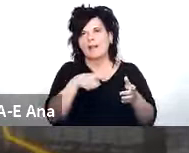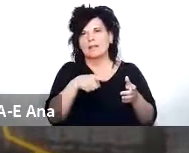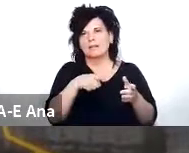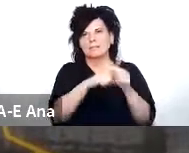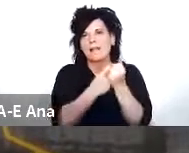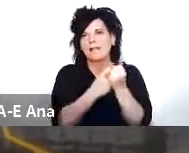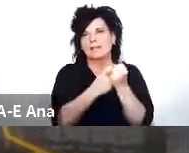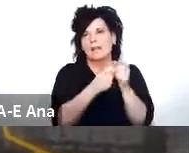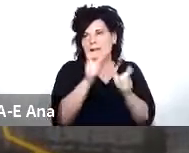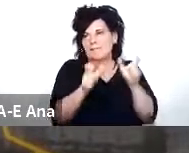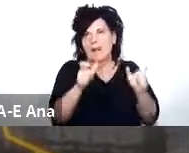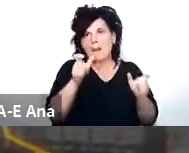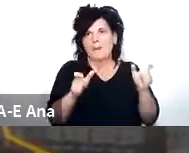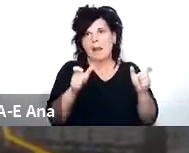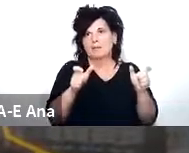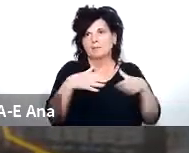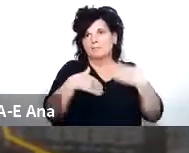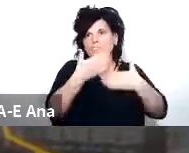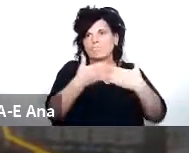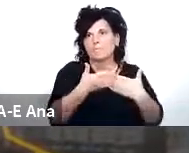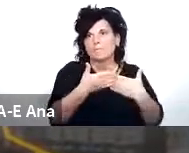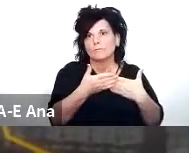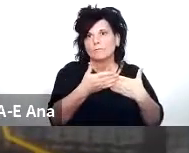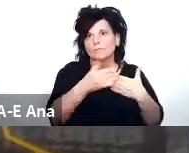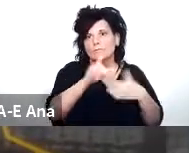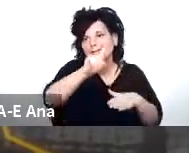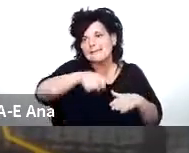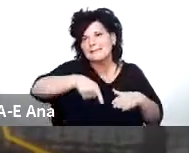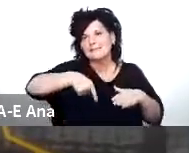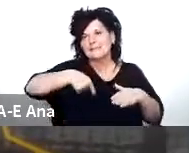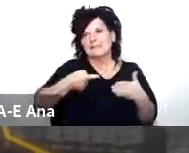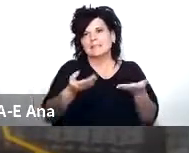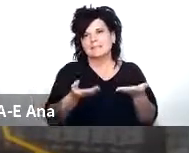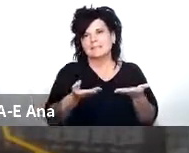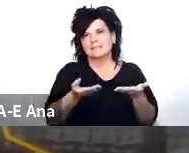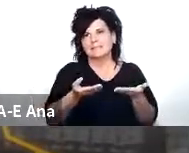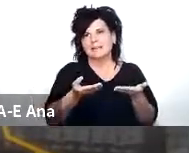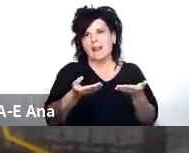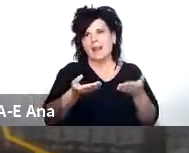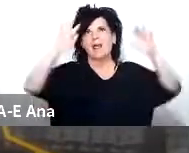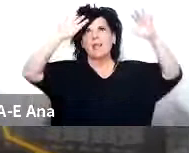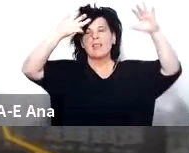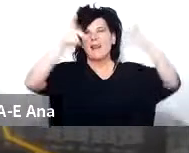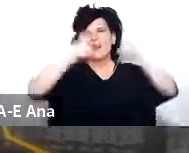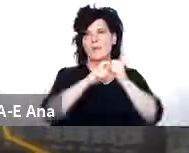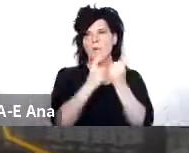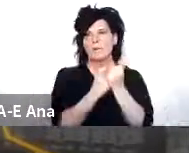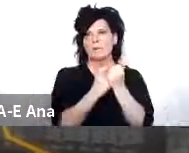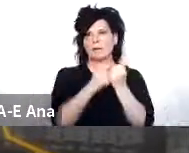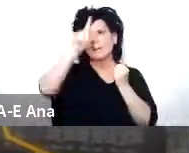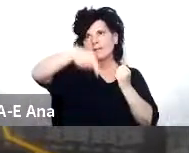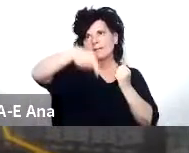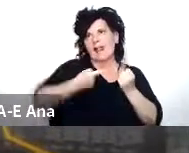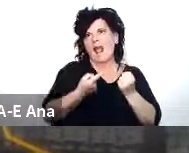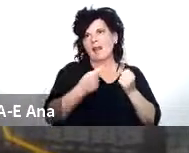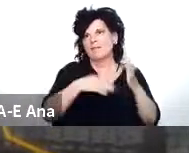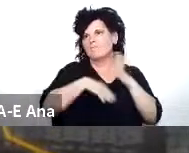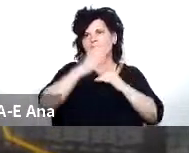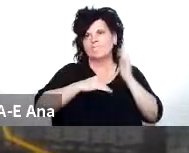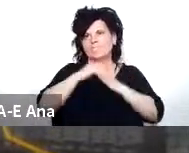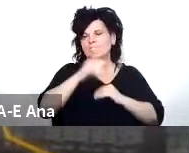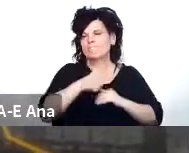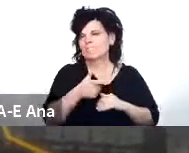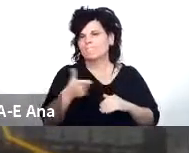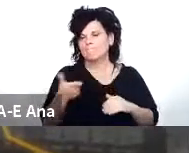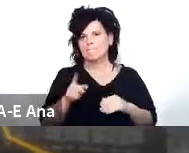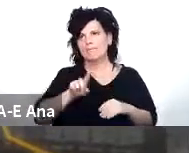consumen los usuarios finales a su vez traerla desde desde la nube de internet por decirlo de alguna forma otro de nuestros